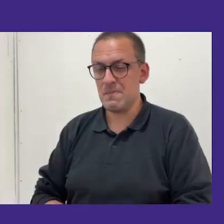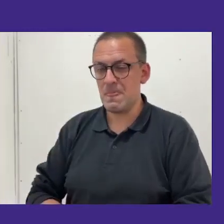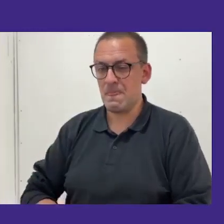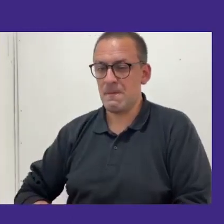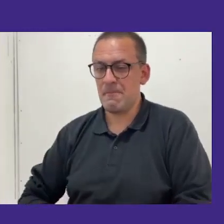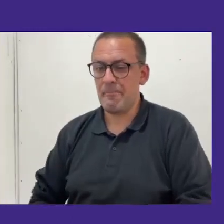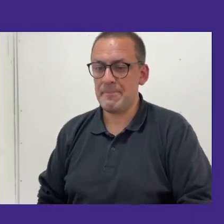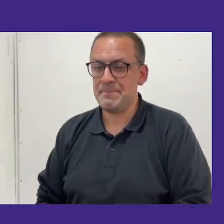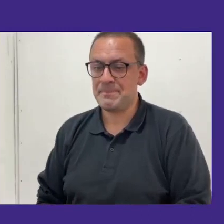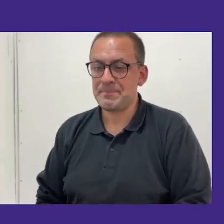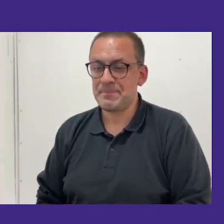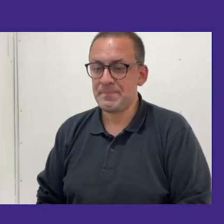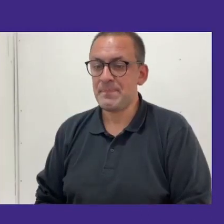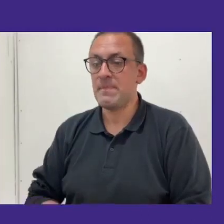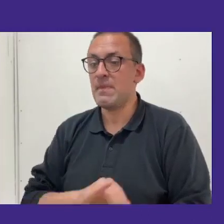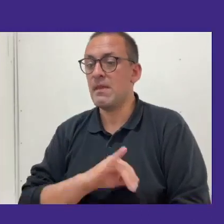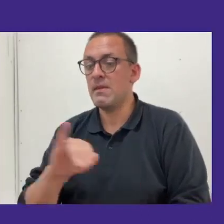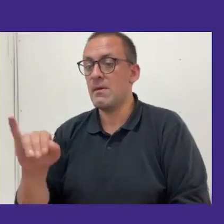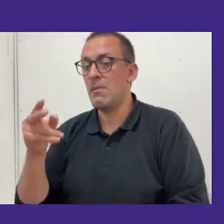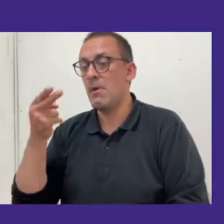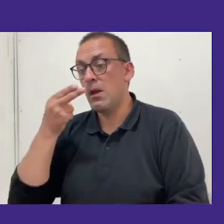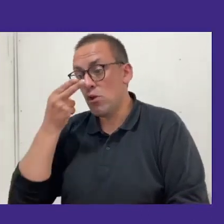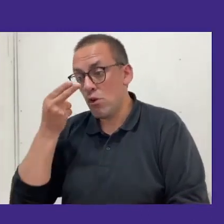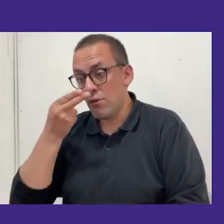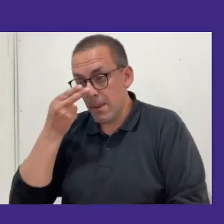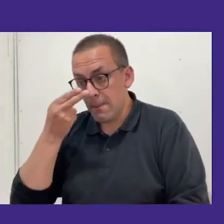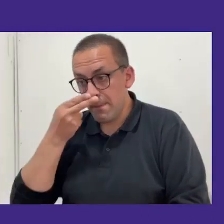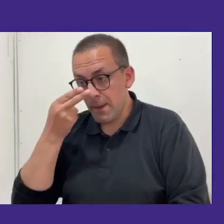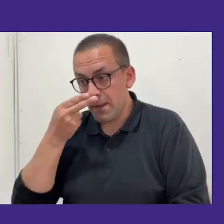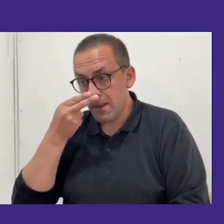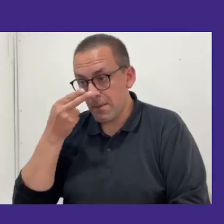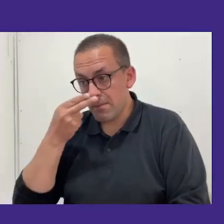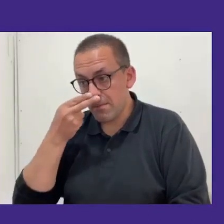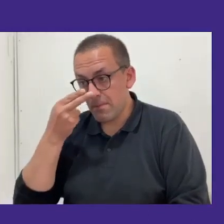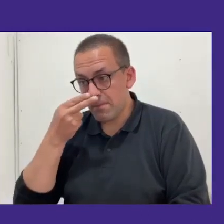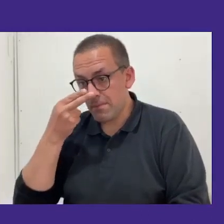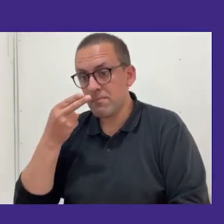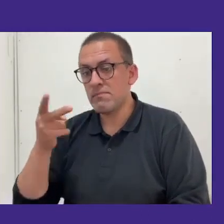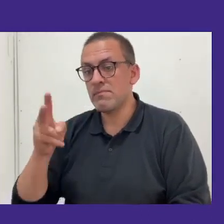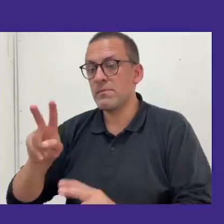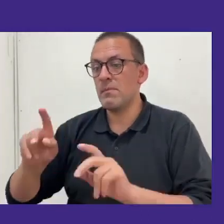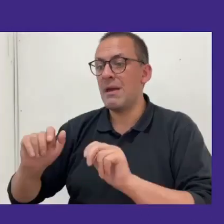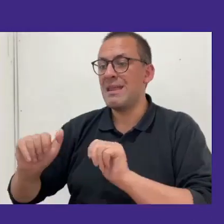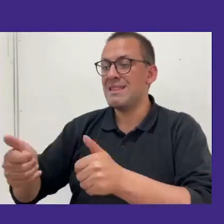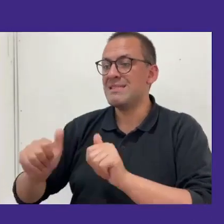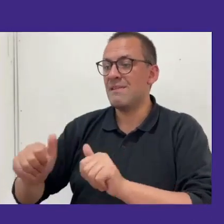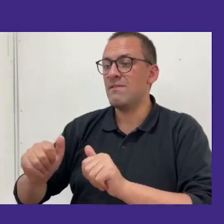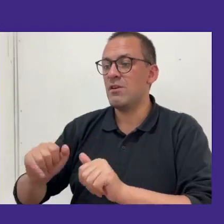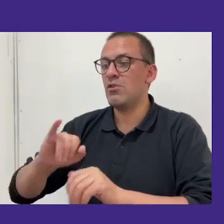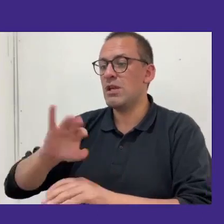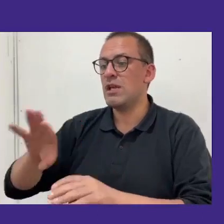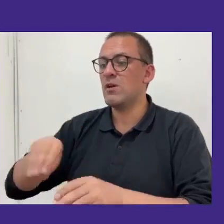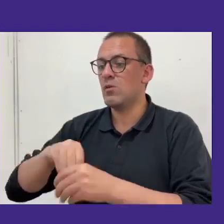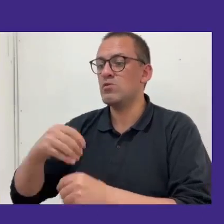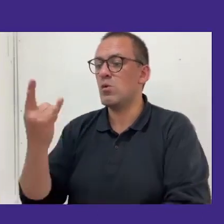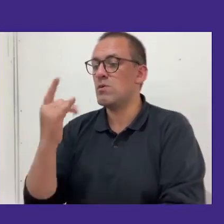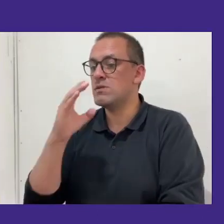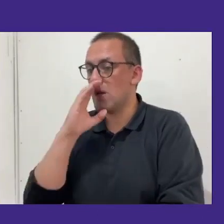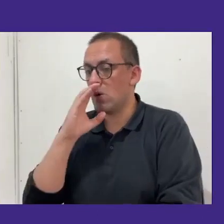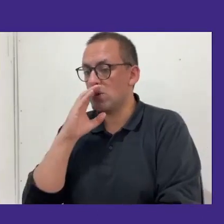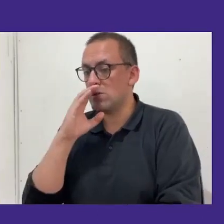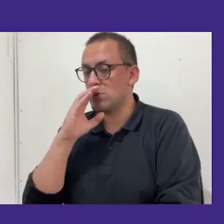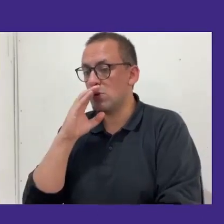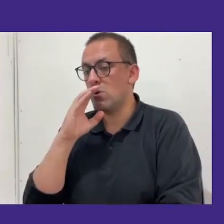Entonces, en noviembre llegó la presentación del desafío Inclusión UDEC, que estaba